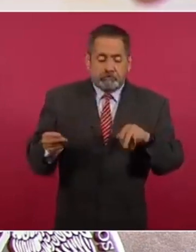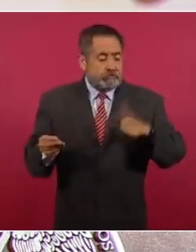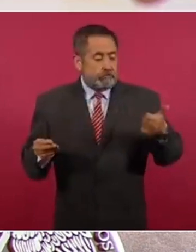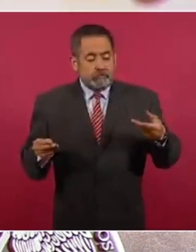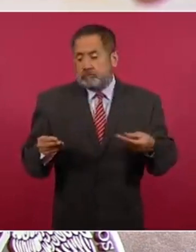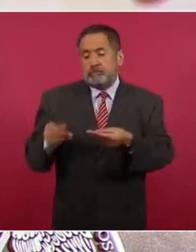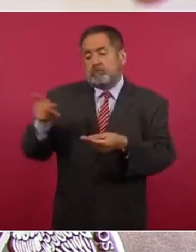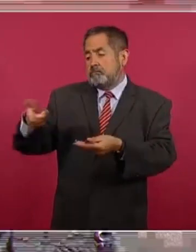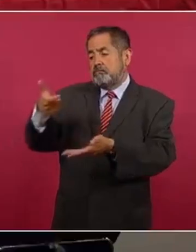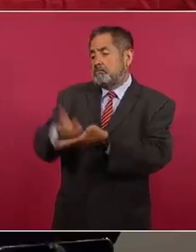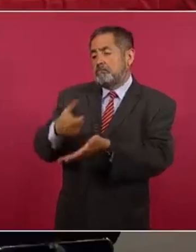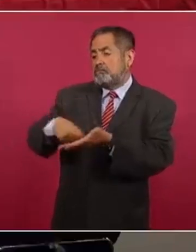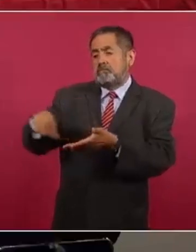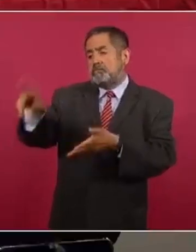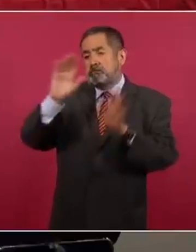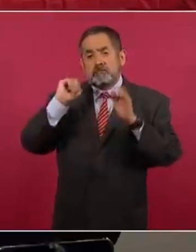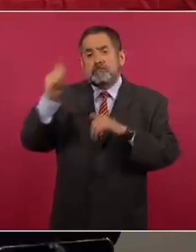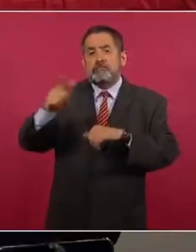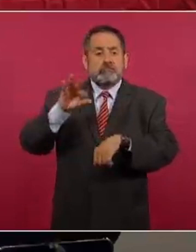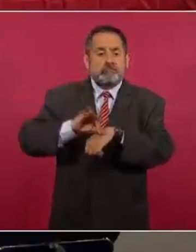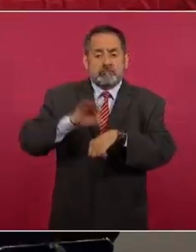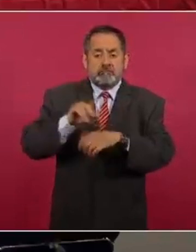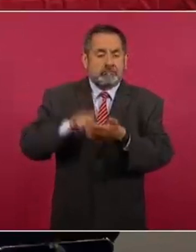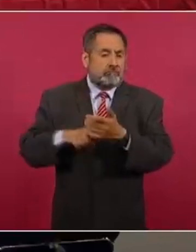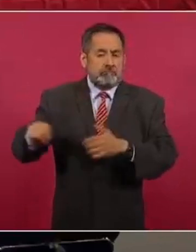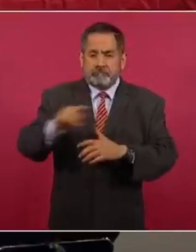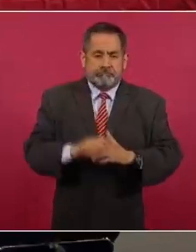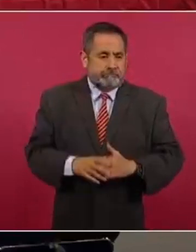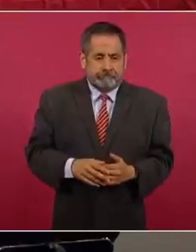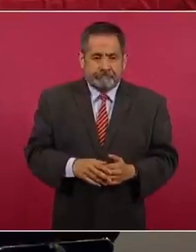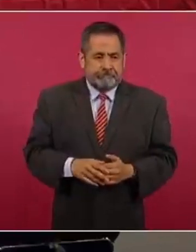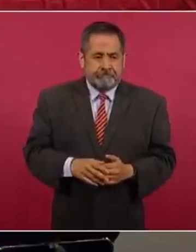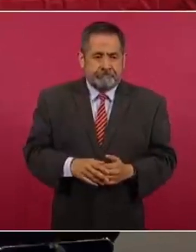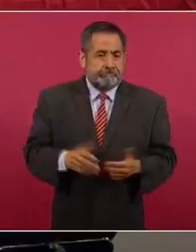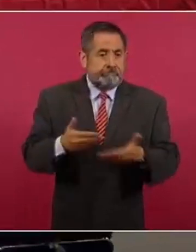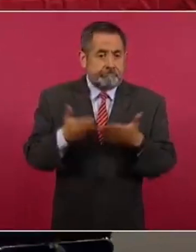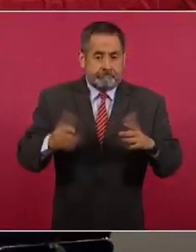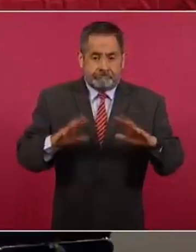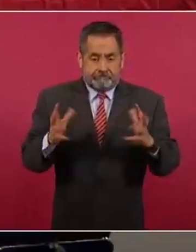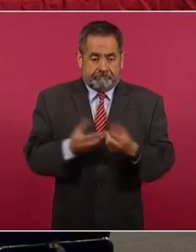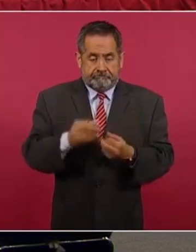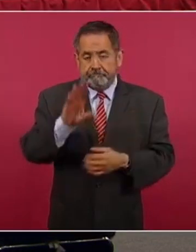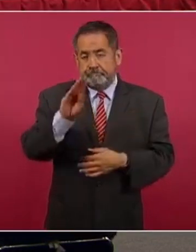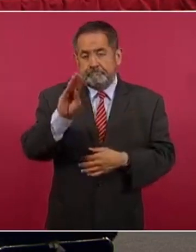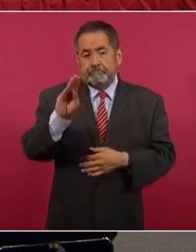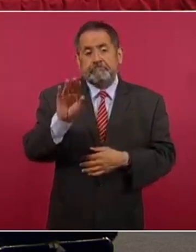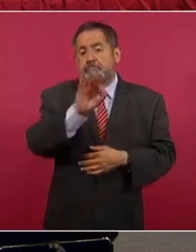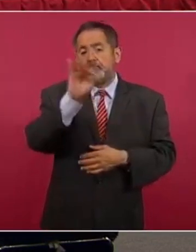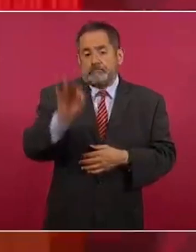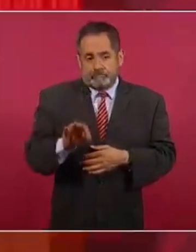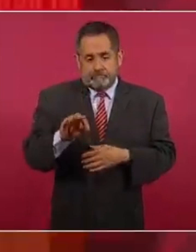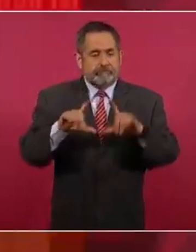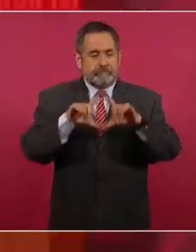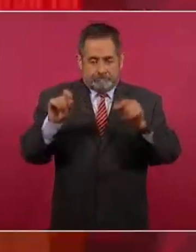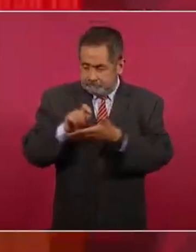comprarlo a alguna farmacia privada. Actualmente tenemos el 90 por ciento de las recetas